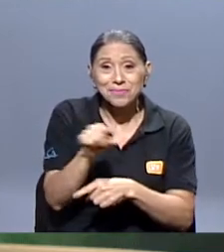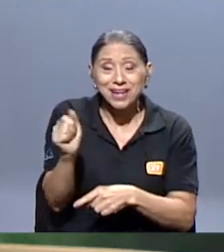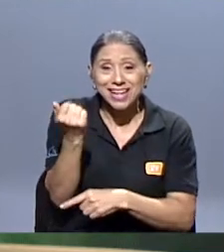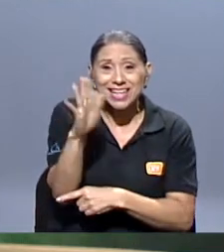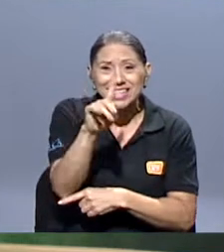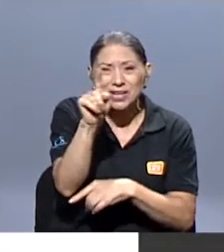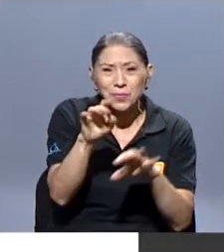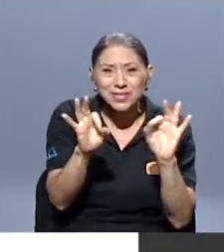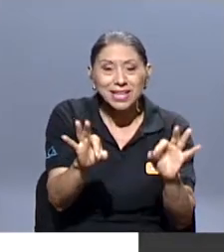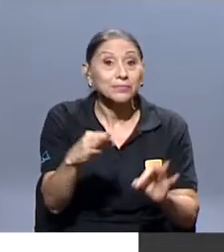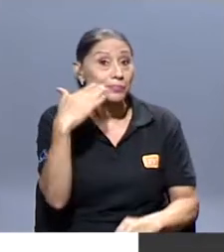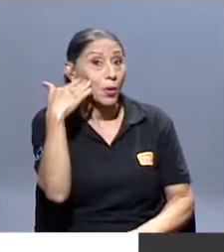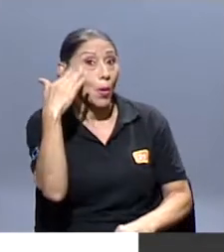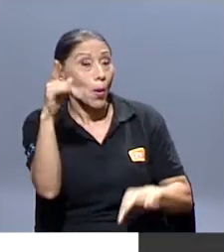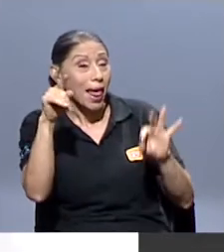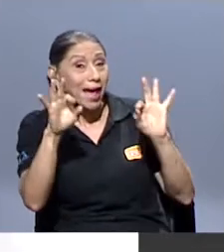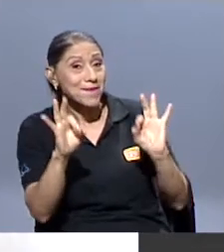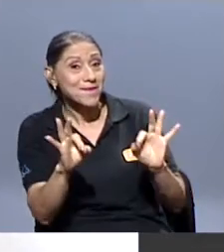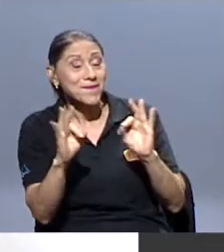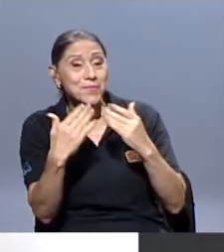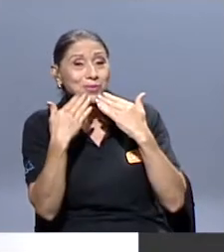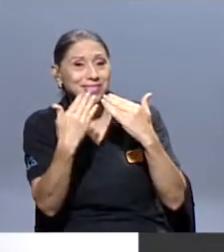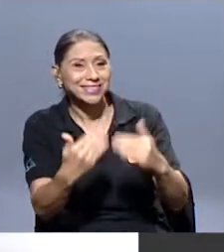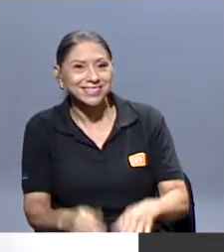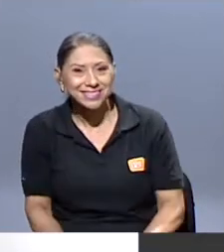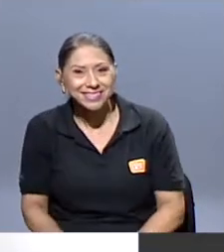Hola, por acá bien. Muchas gracias.